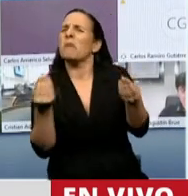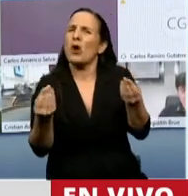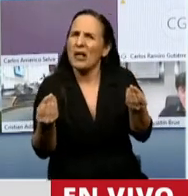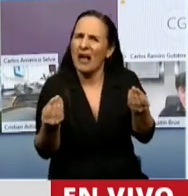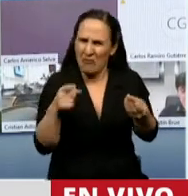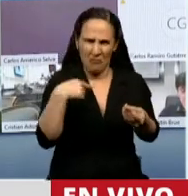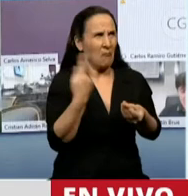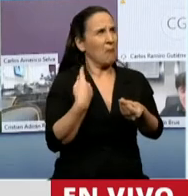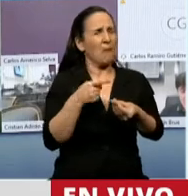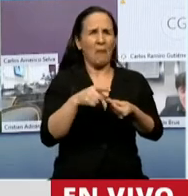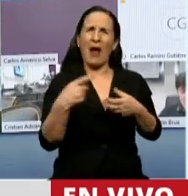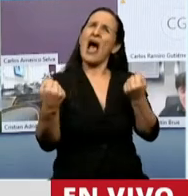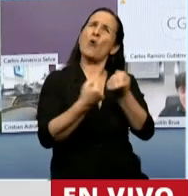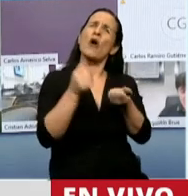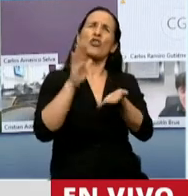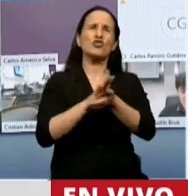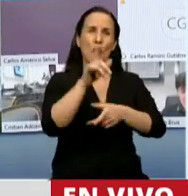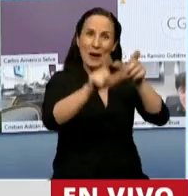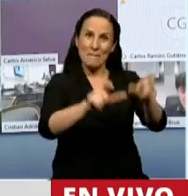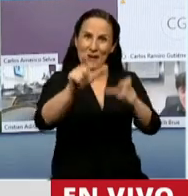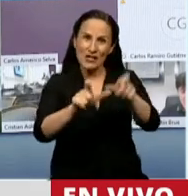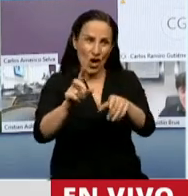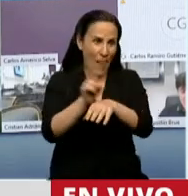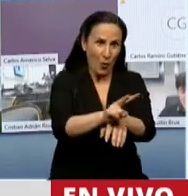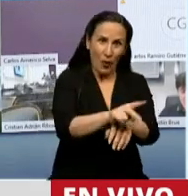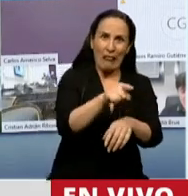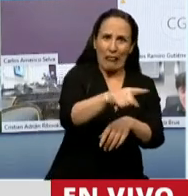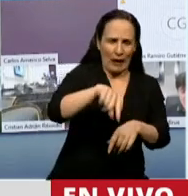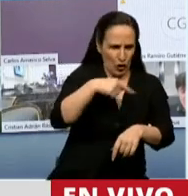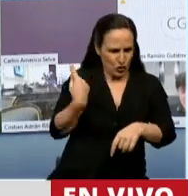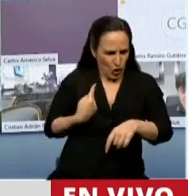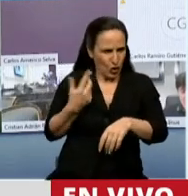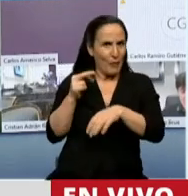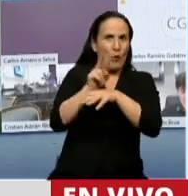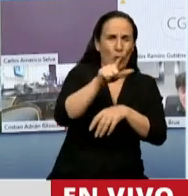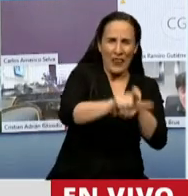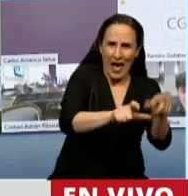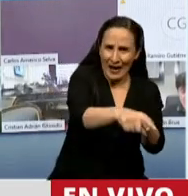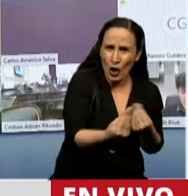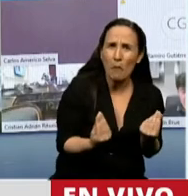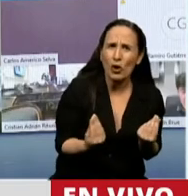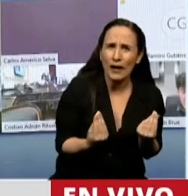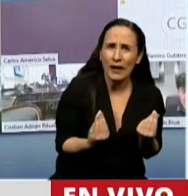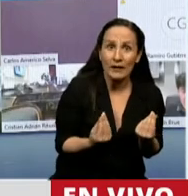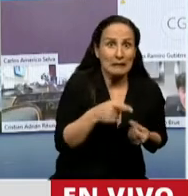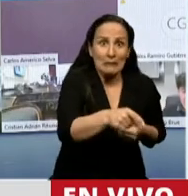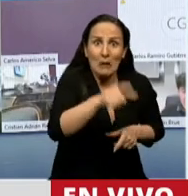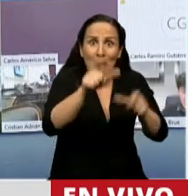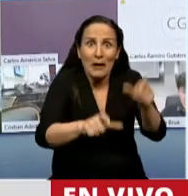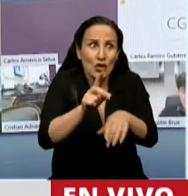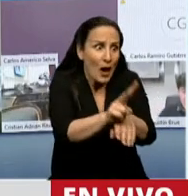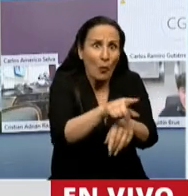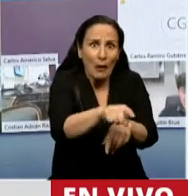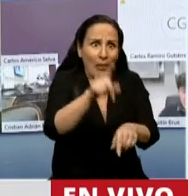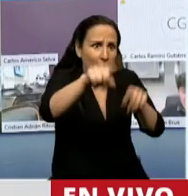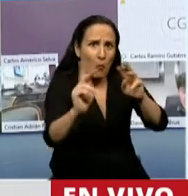acuerdo para proteger a los defensoras y defensores del medio ambiente? Porque cada vez tenemos más muertos por defender el medio ambiente. ¿Y